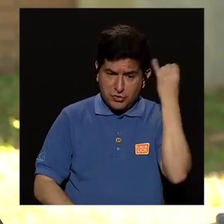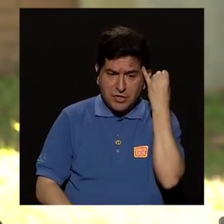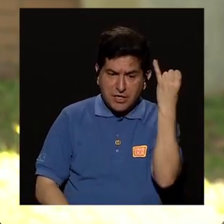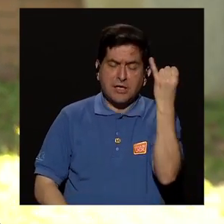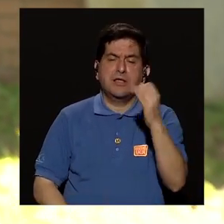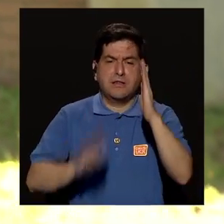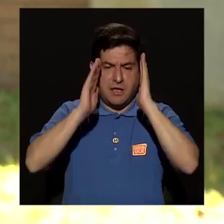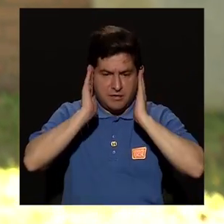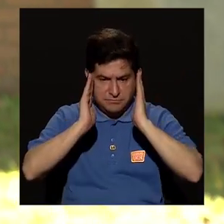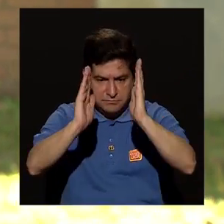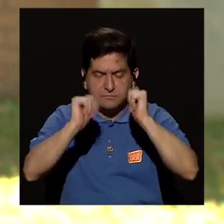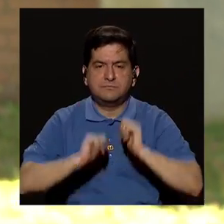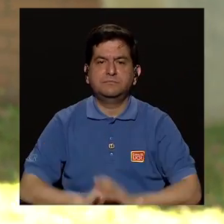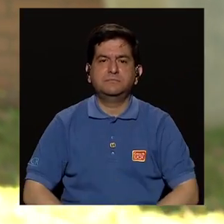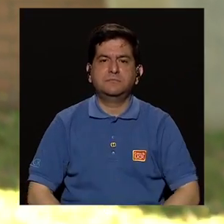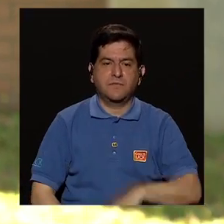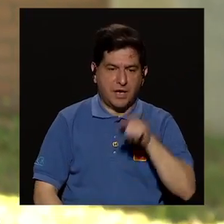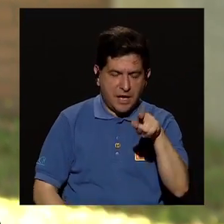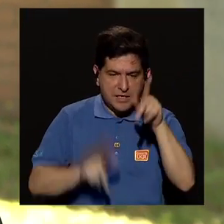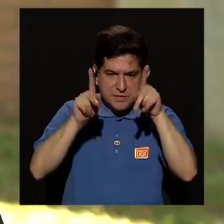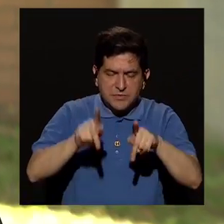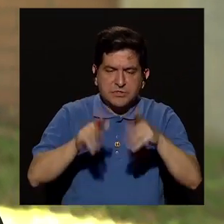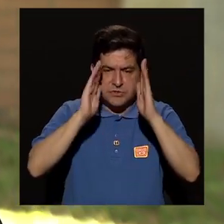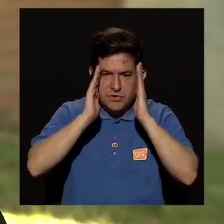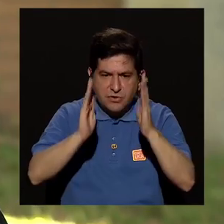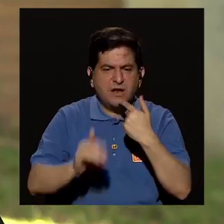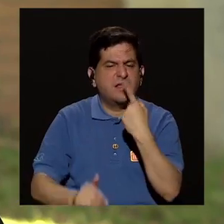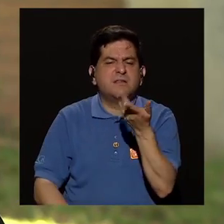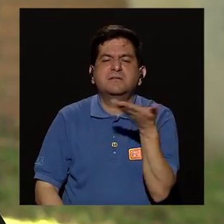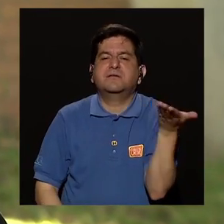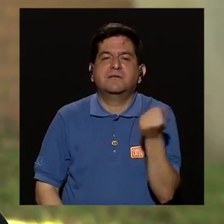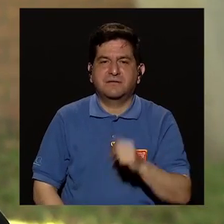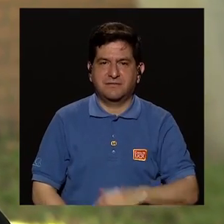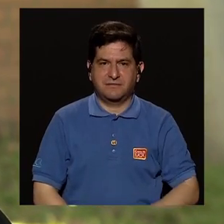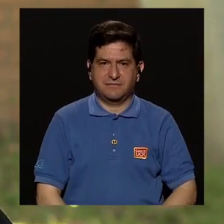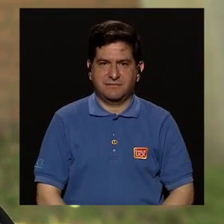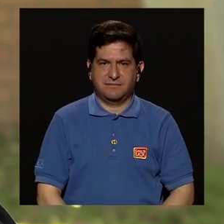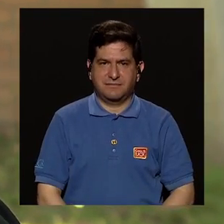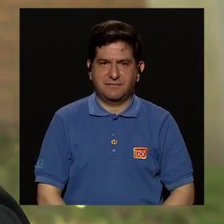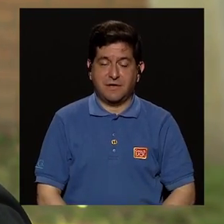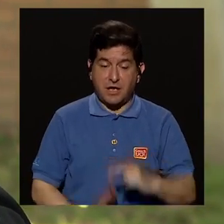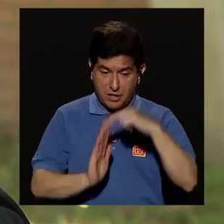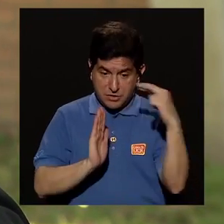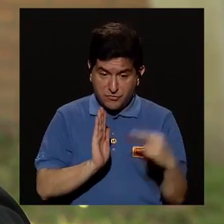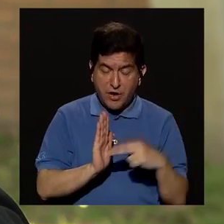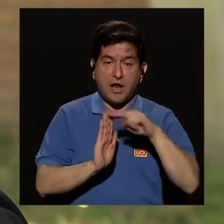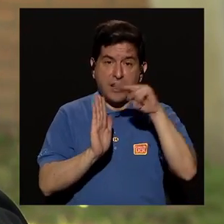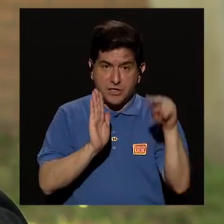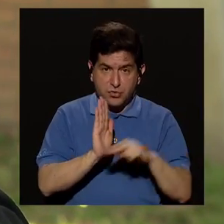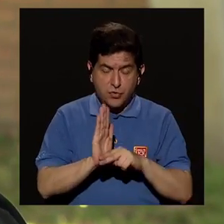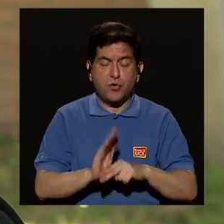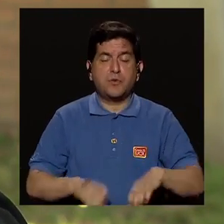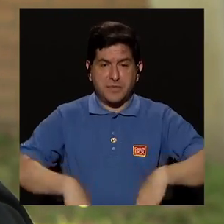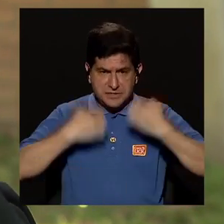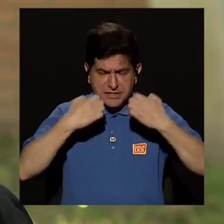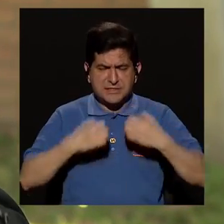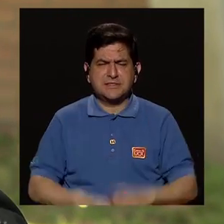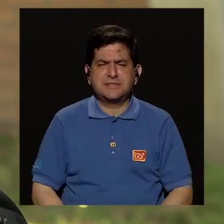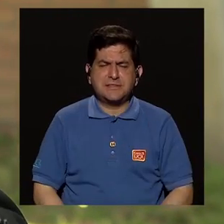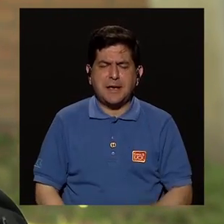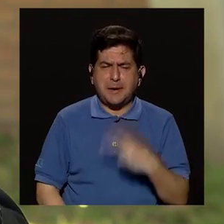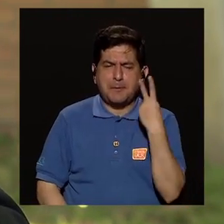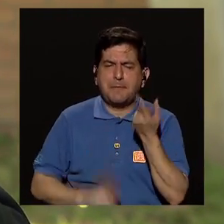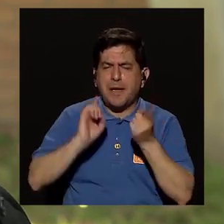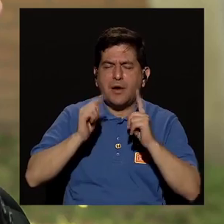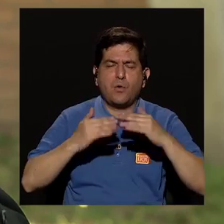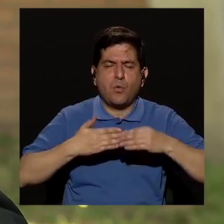tienen un argumento escuchémoslo escuchemos la otra parte qué es que nos tienen que decir si hay reglas si hay normas valorar en cuáles se